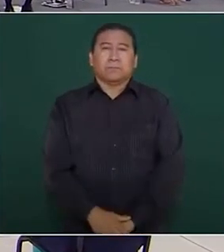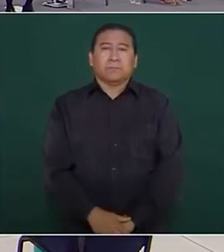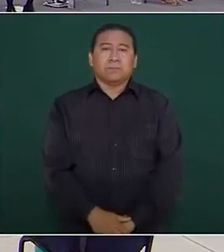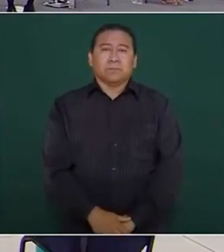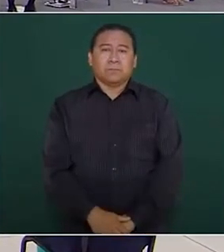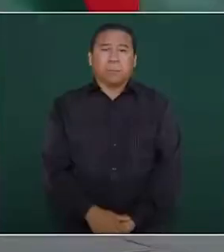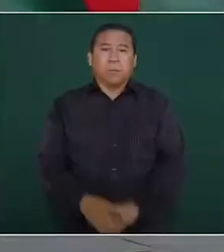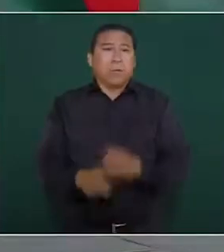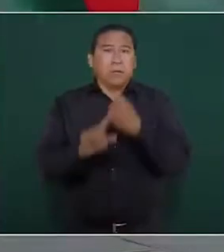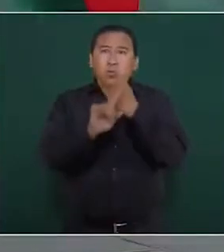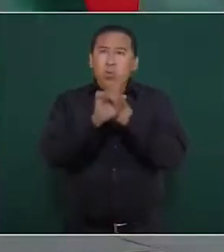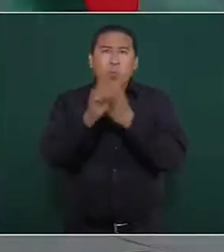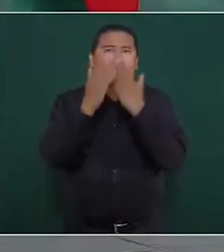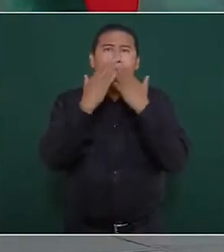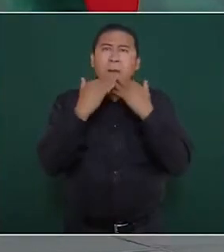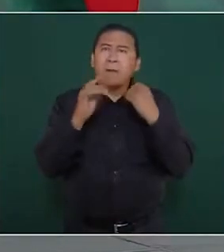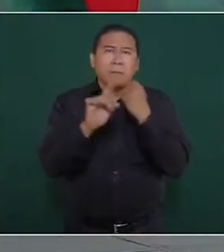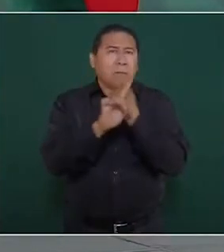Aquí no hay ningún problema.